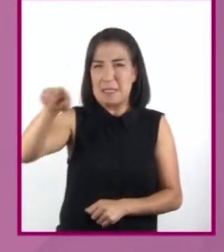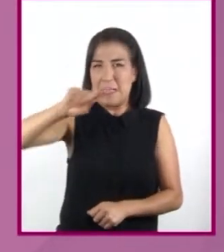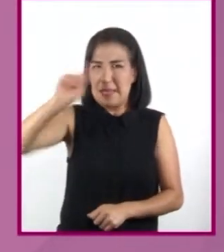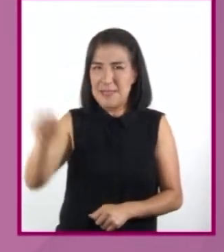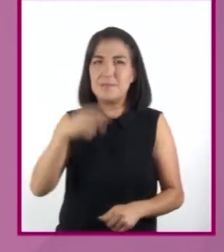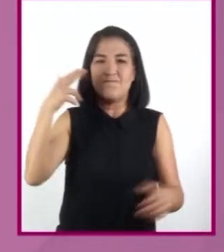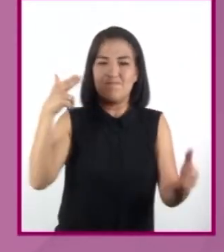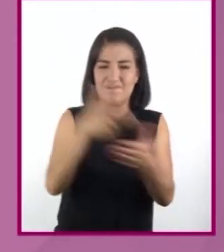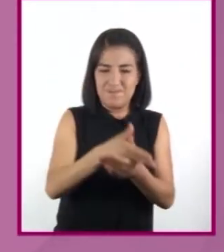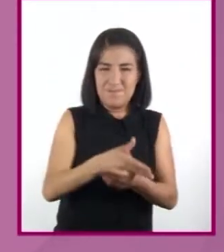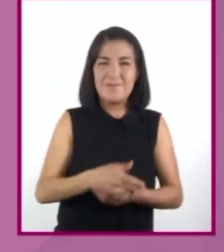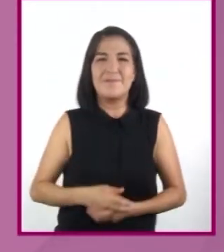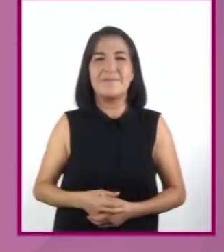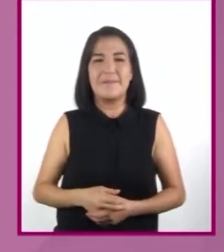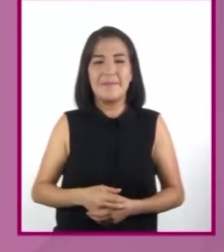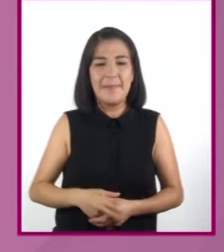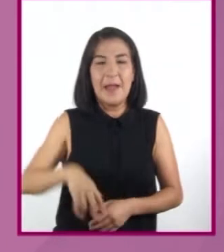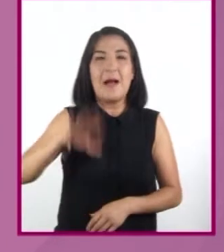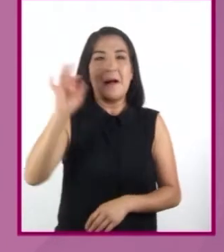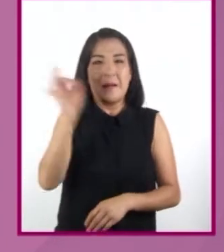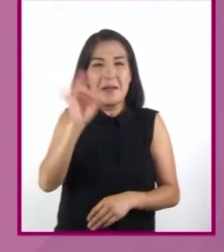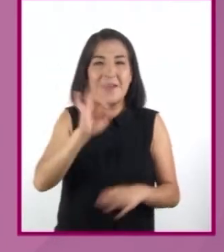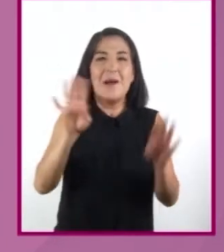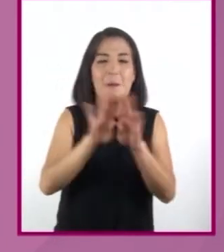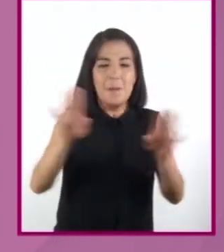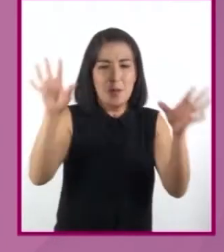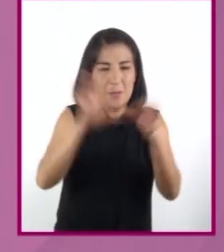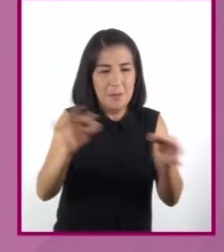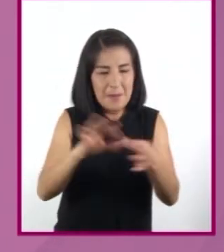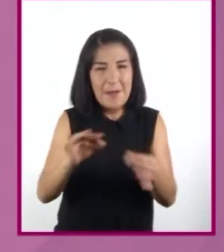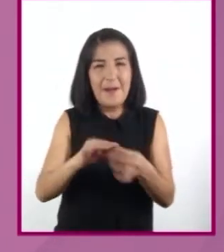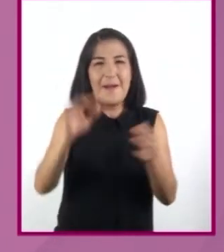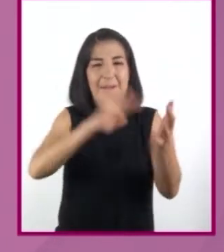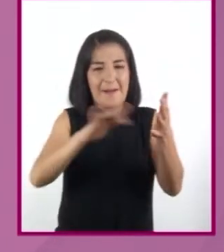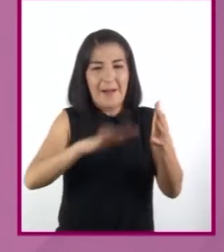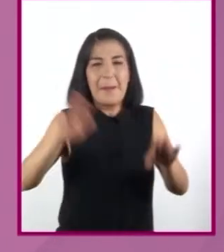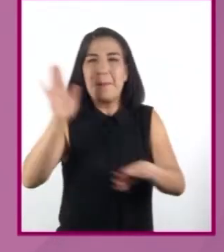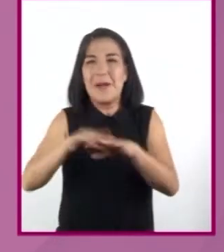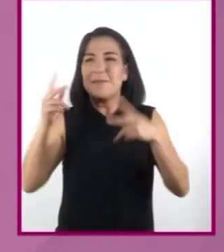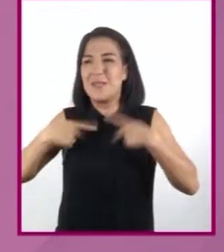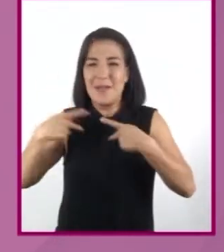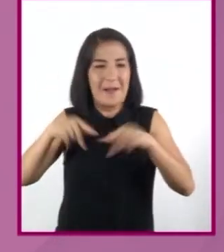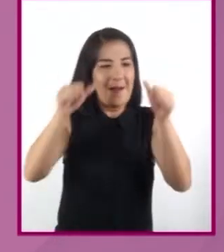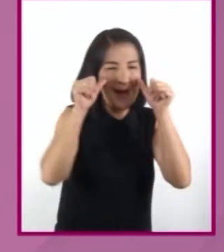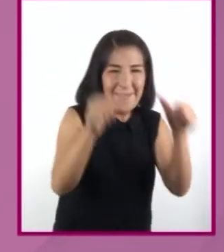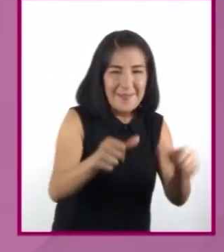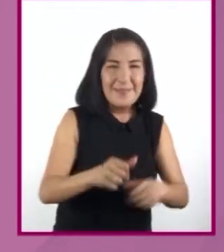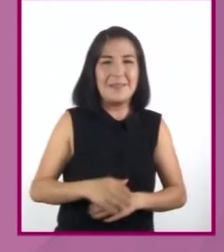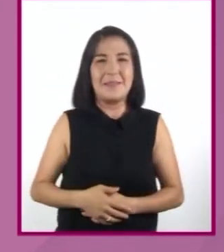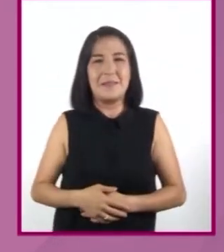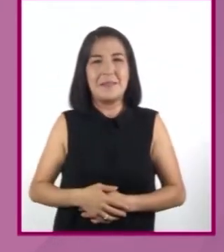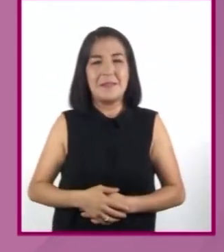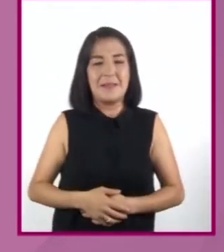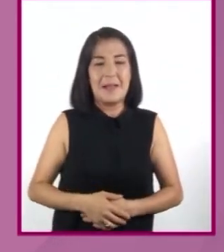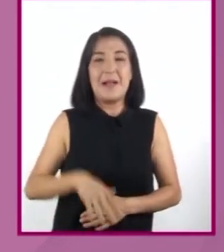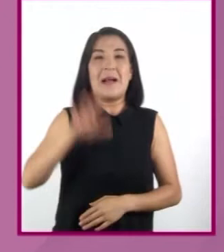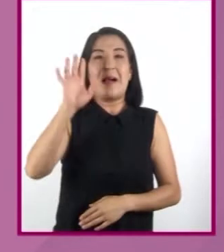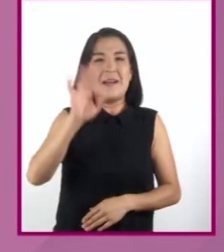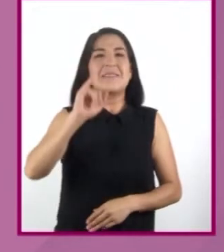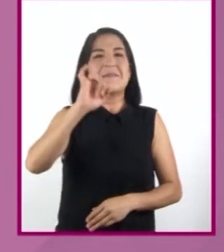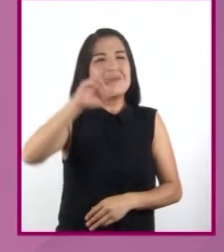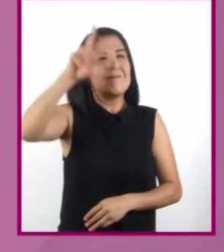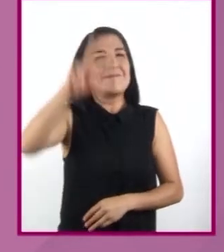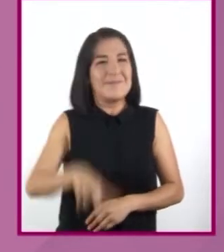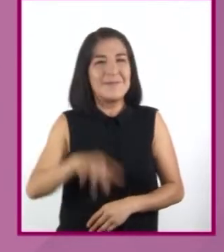La forma en la que se narran los hechos atrajo a más lectores. Es correcto.